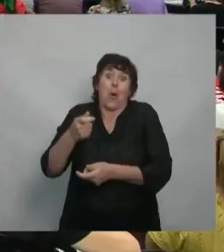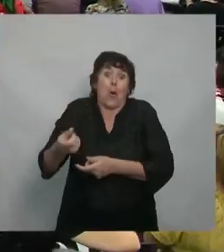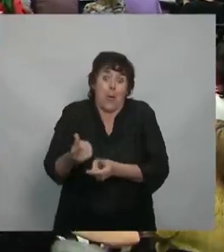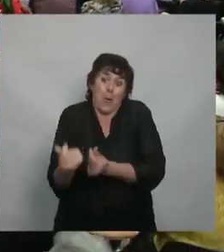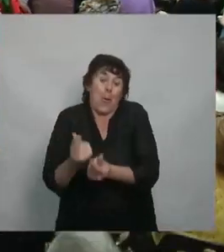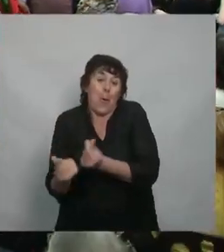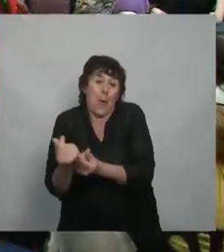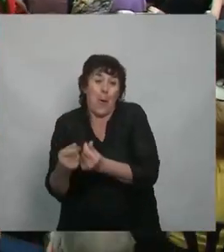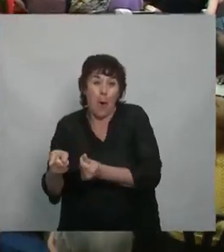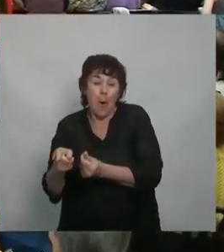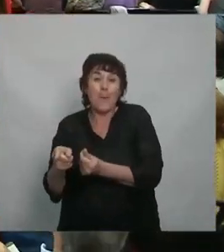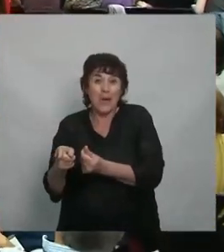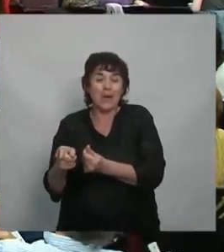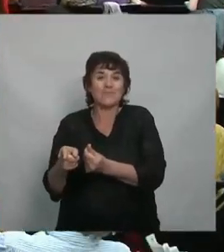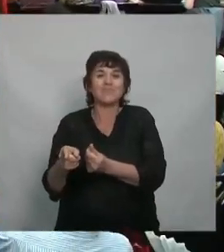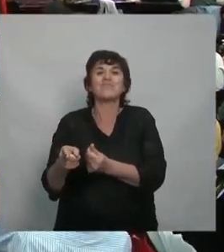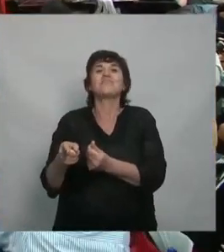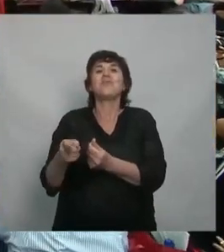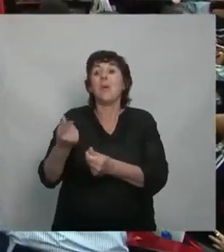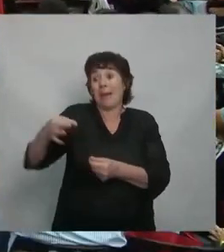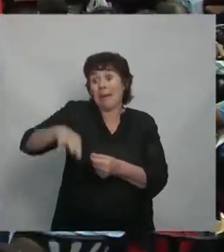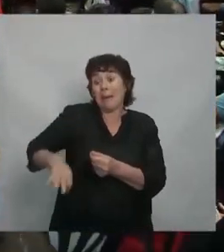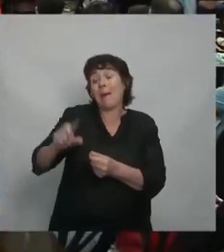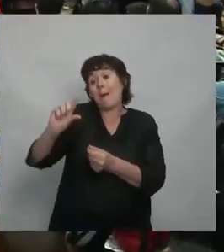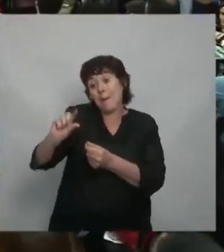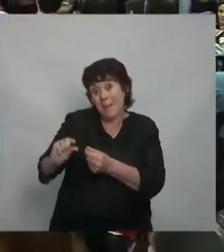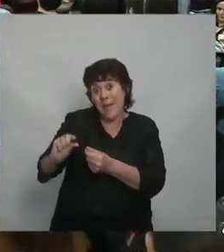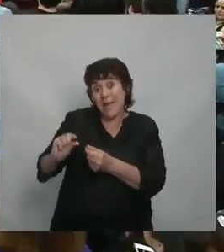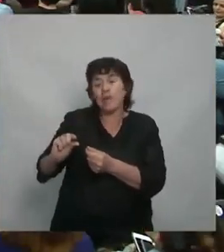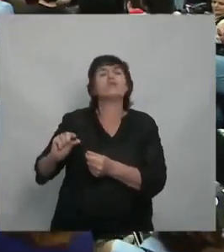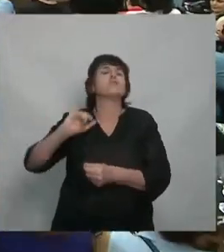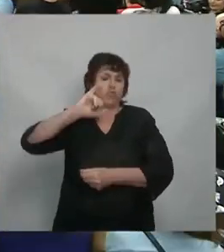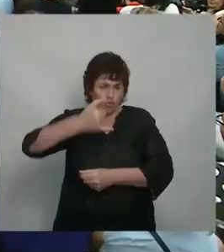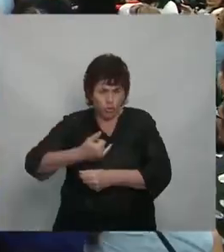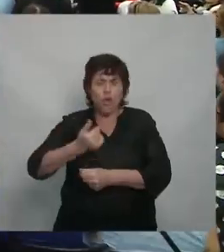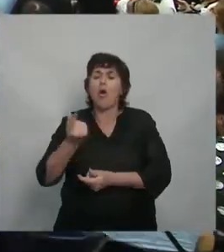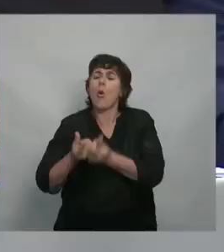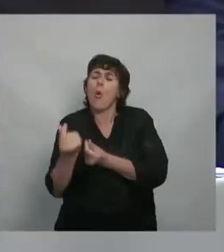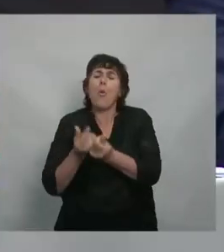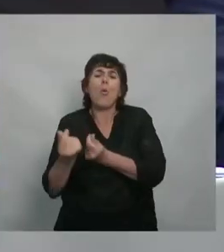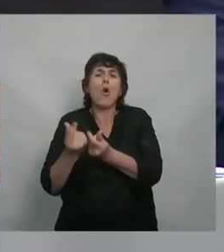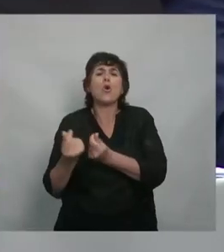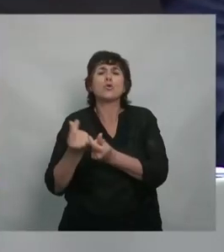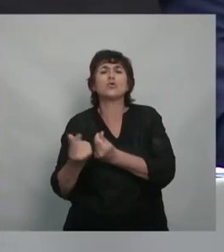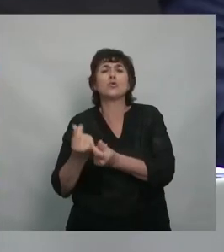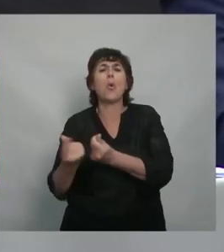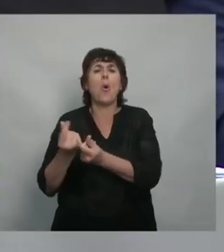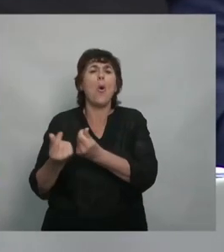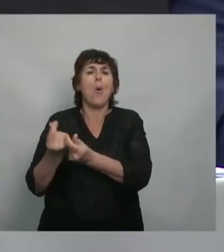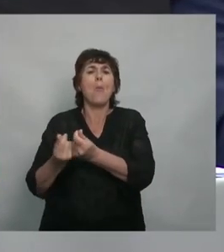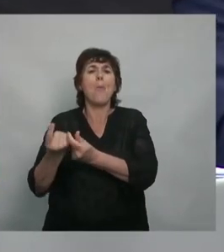cuanto más bajo es el nivel adquisitivo, mayor consumo absoluto de todos los ingresos que tiene esa gente.